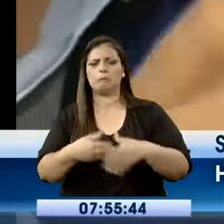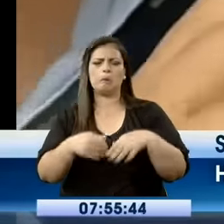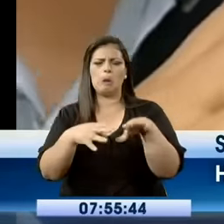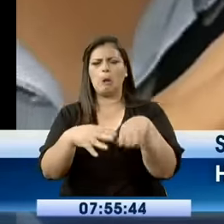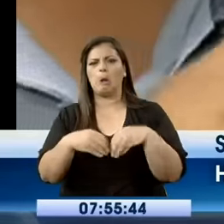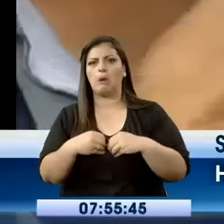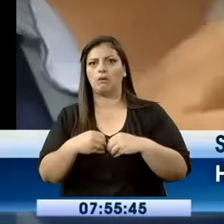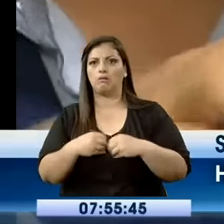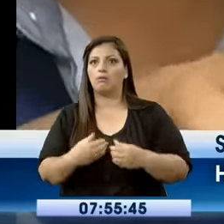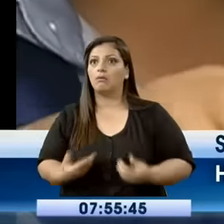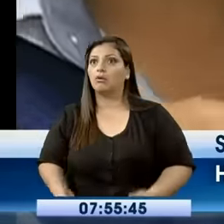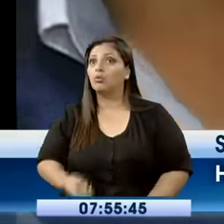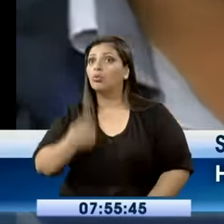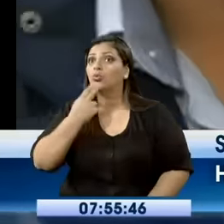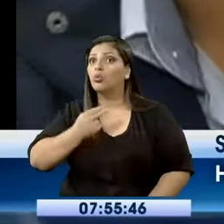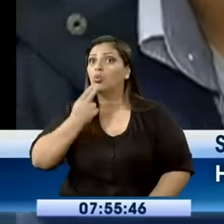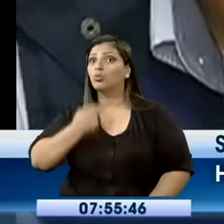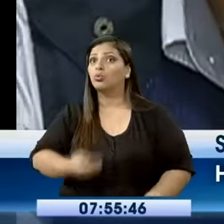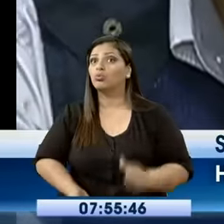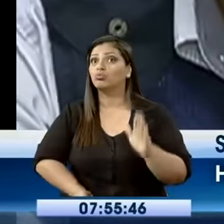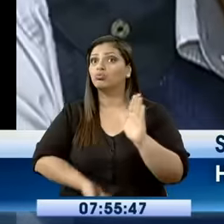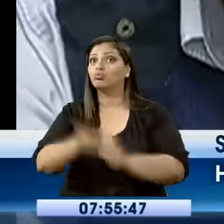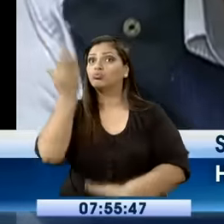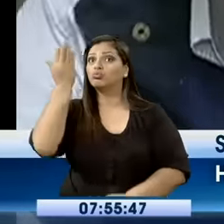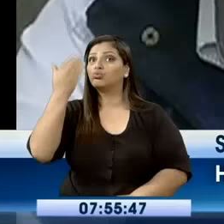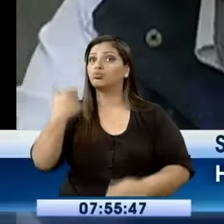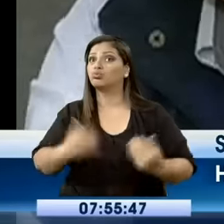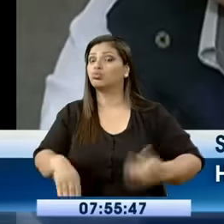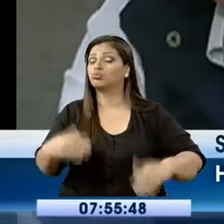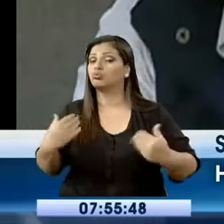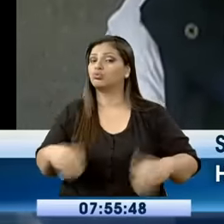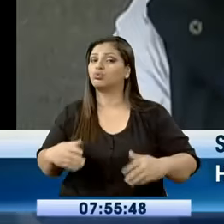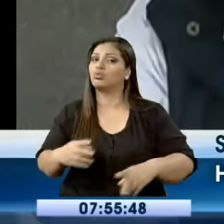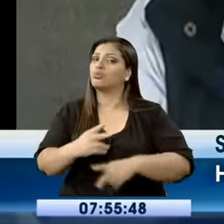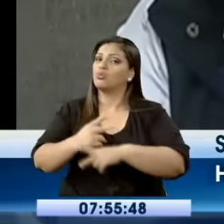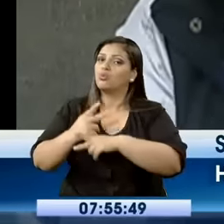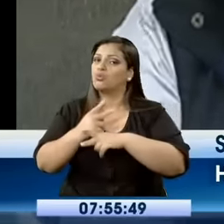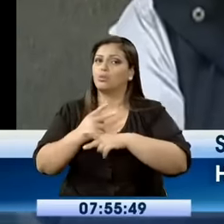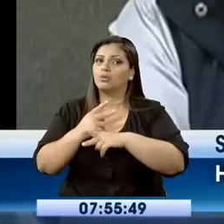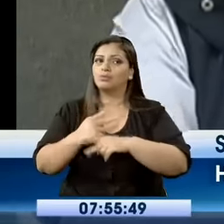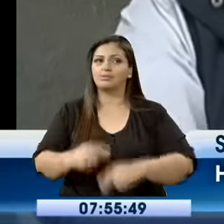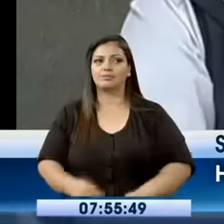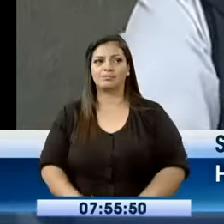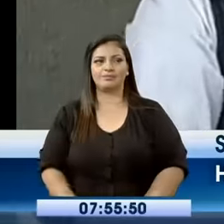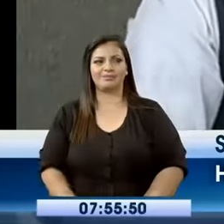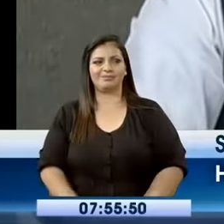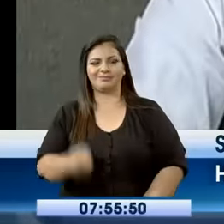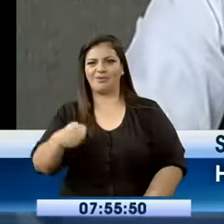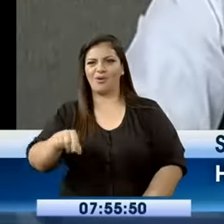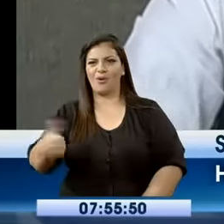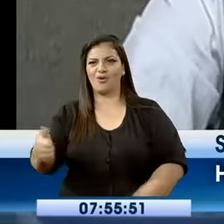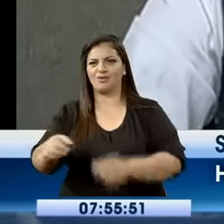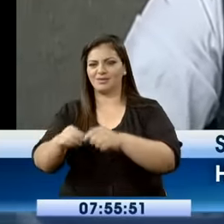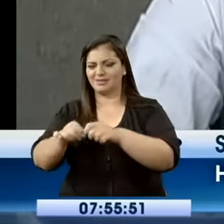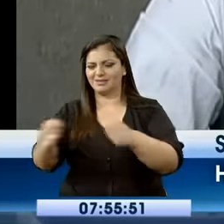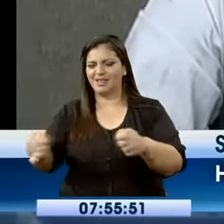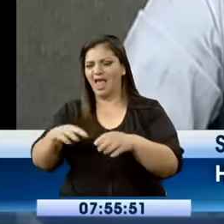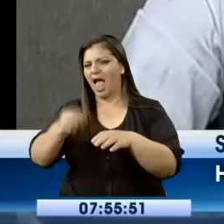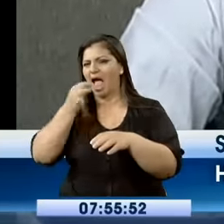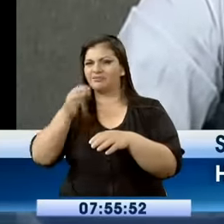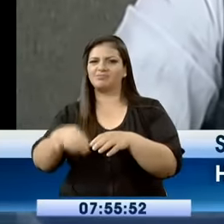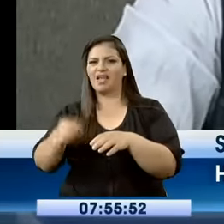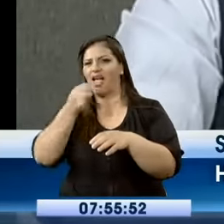Sin embargo, es un alimento hiperprocesado, como estos alimentos aquí, que son los snacks, que son los que por lo general